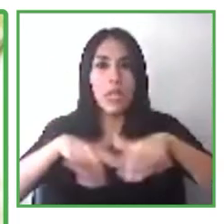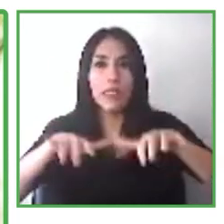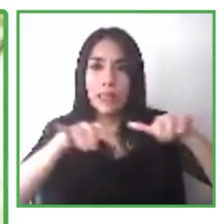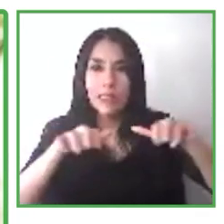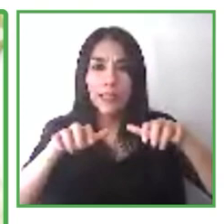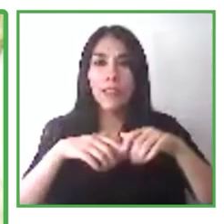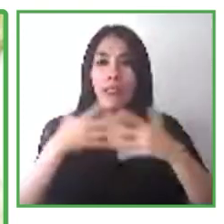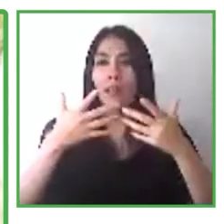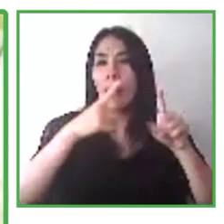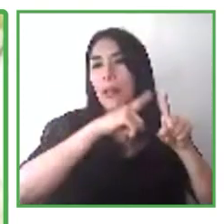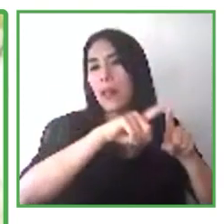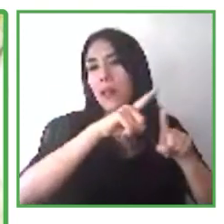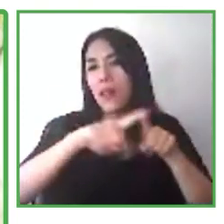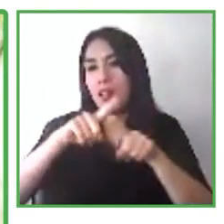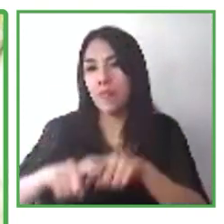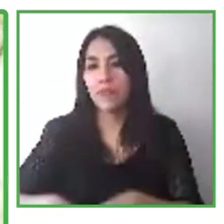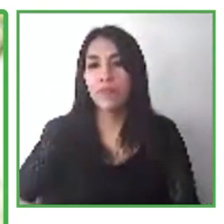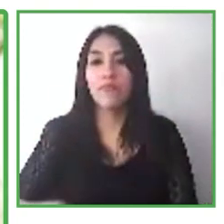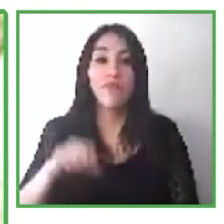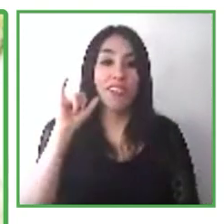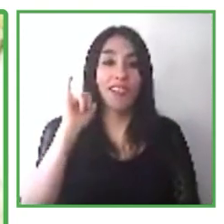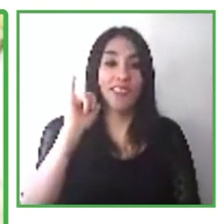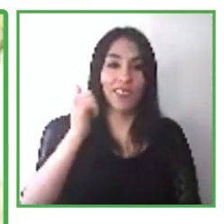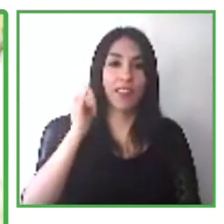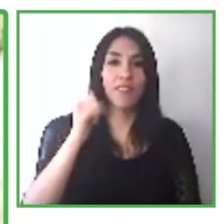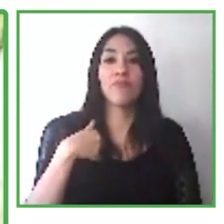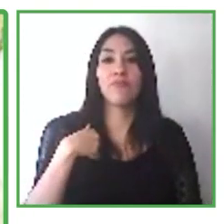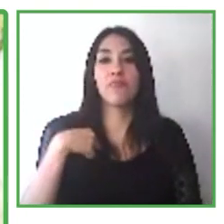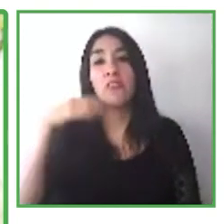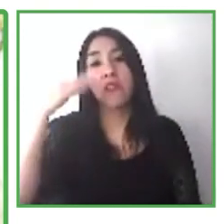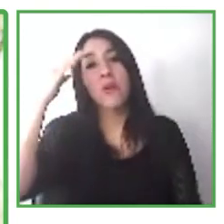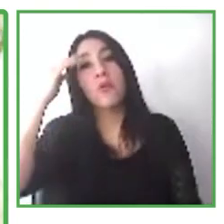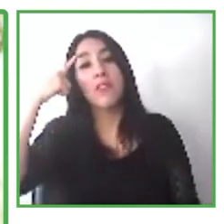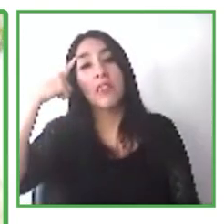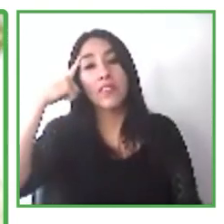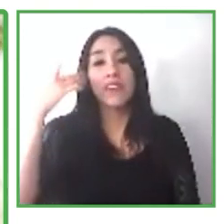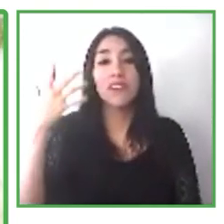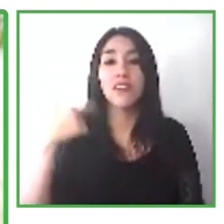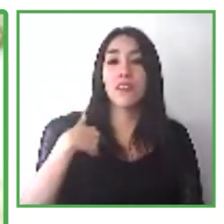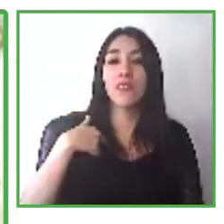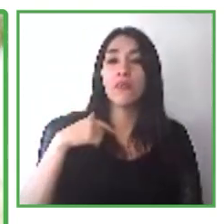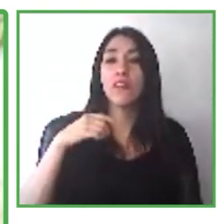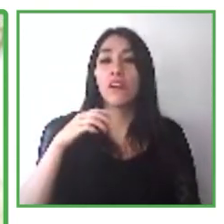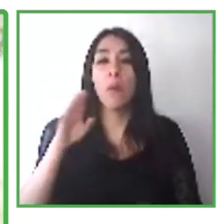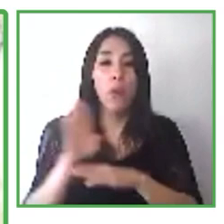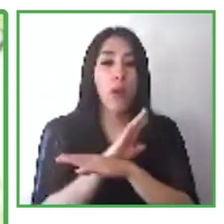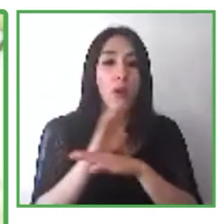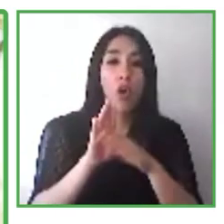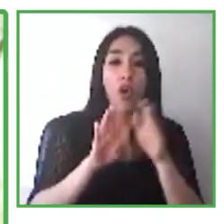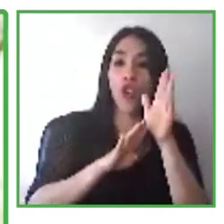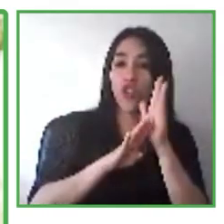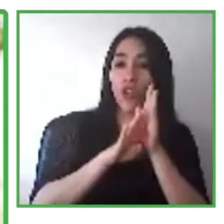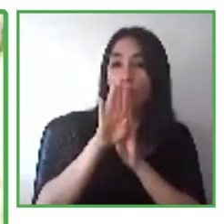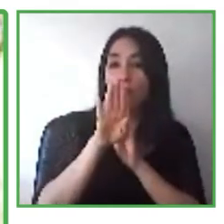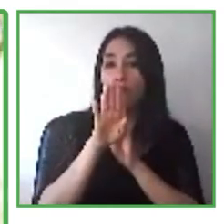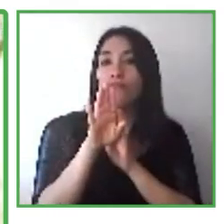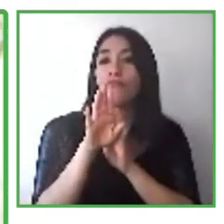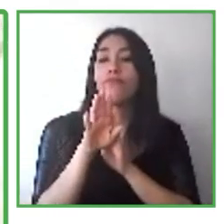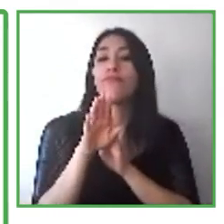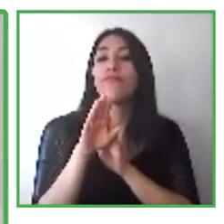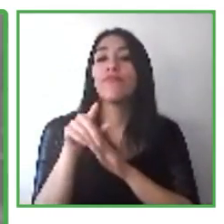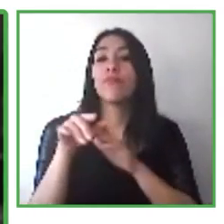posiblemente en una empresa de desarrollo de software o bien trabajando como